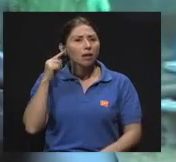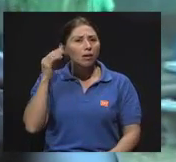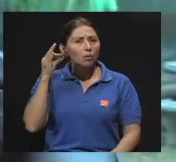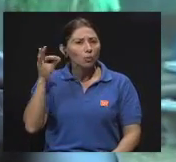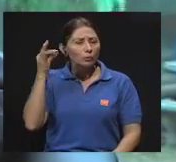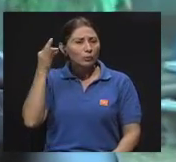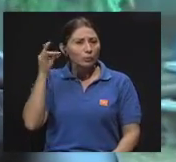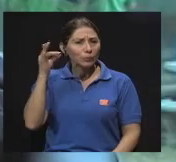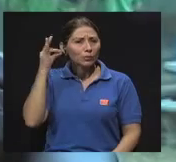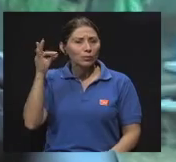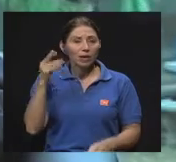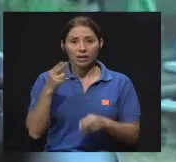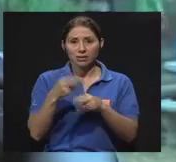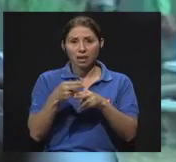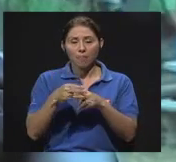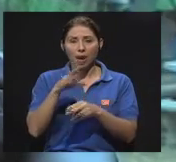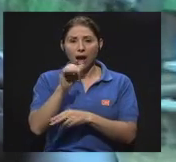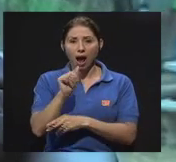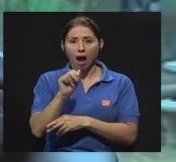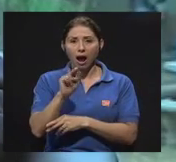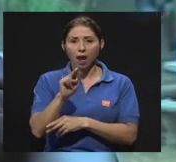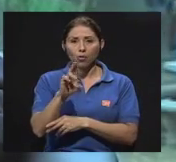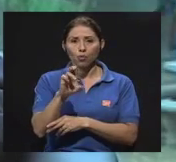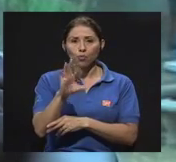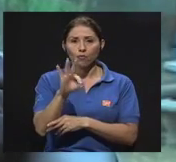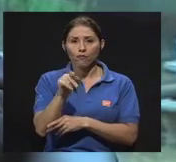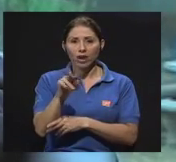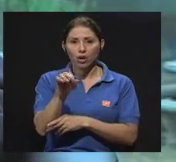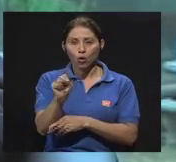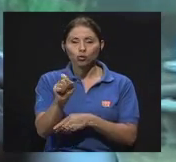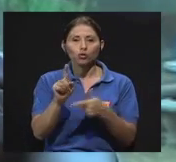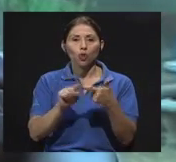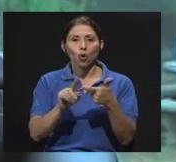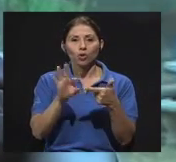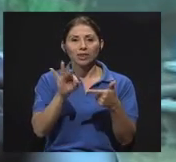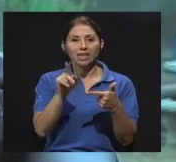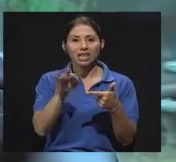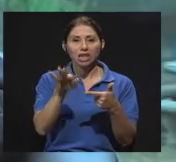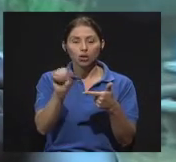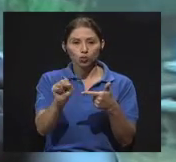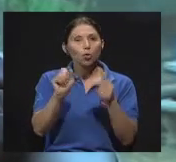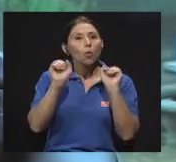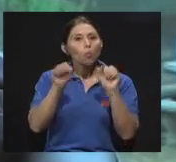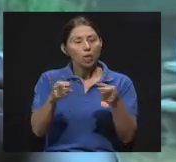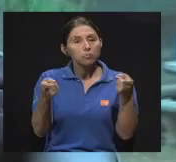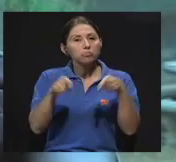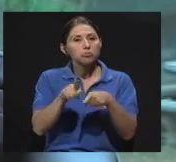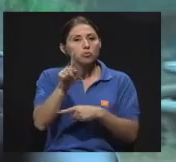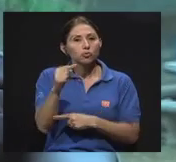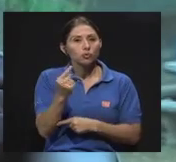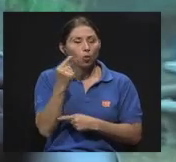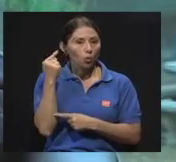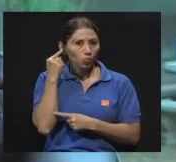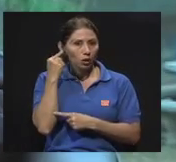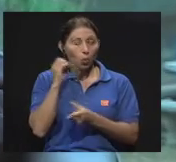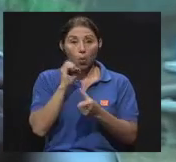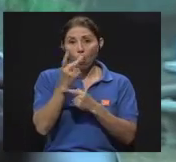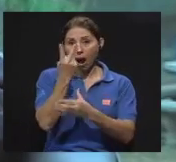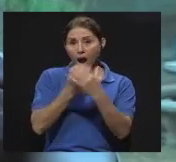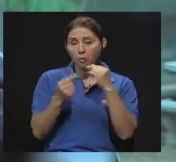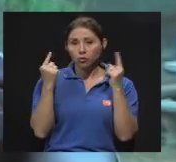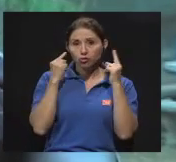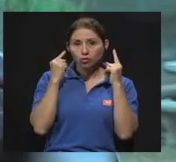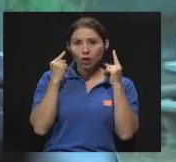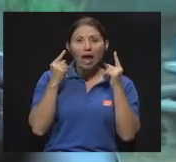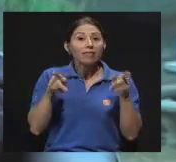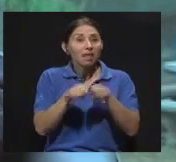acúfenos o tinitos se pueden presentar en un solo oído, en los dos oídos, o a la persona